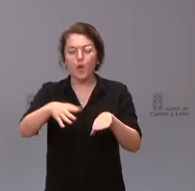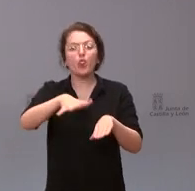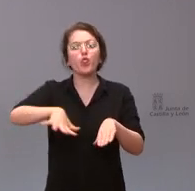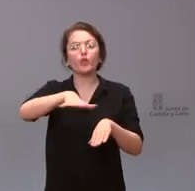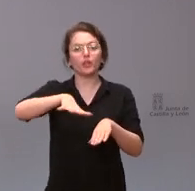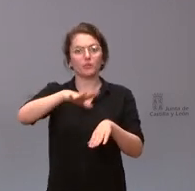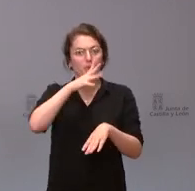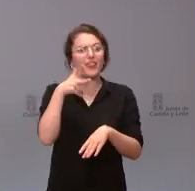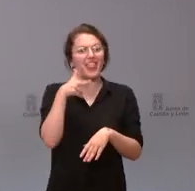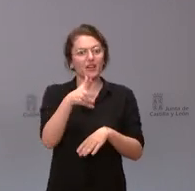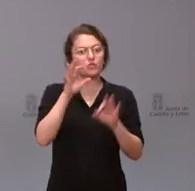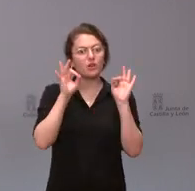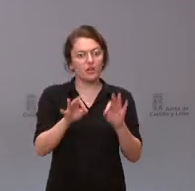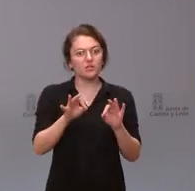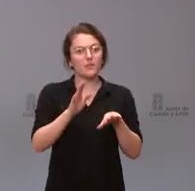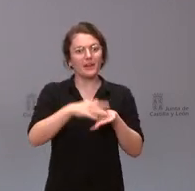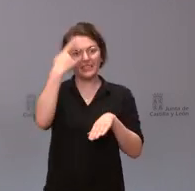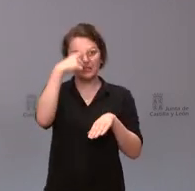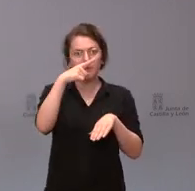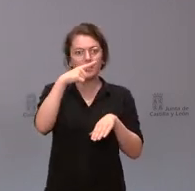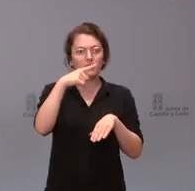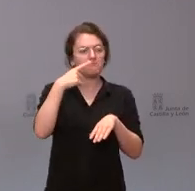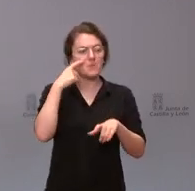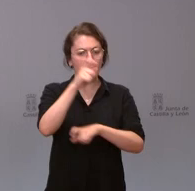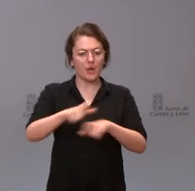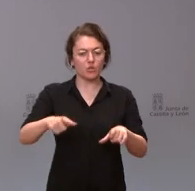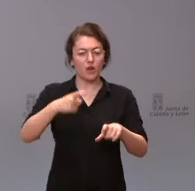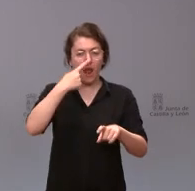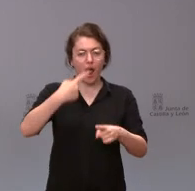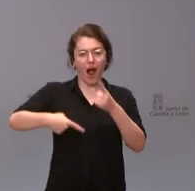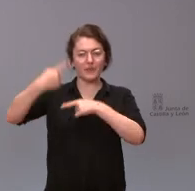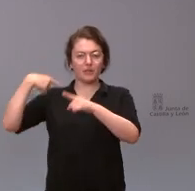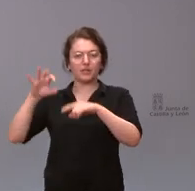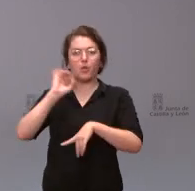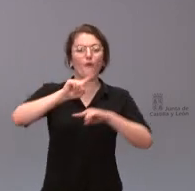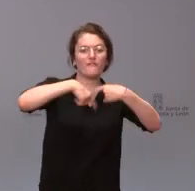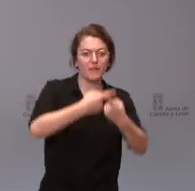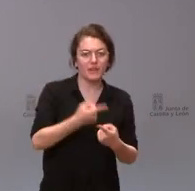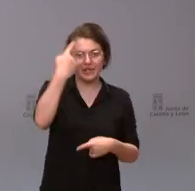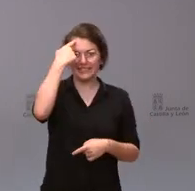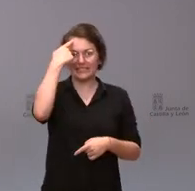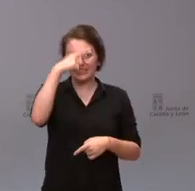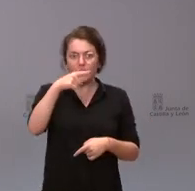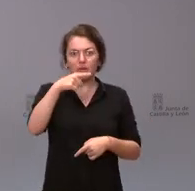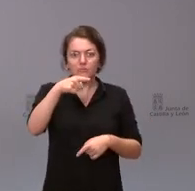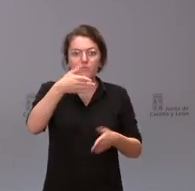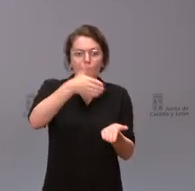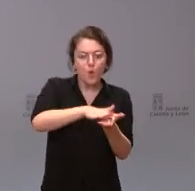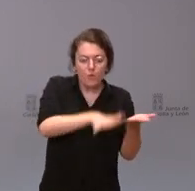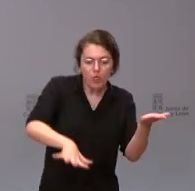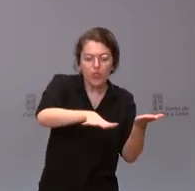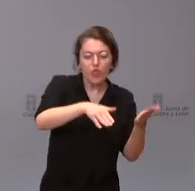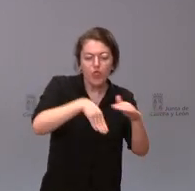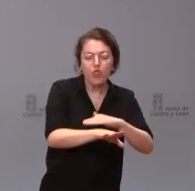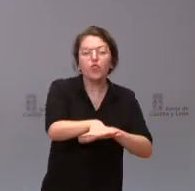a saber dónde están enterrados sus antepasados o sus familiares desde ese punto de vista y desde ese lado humano